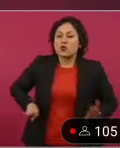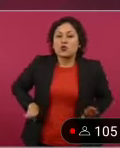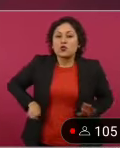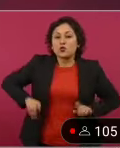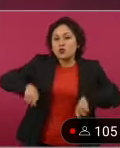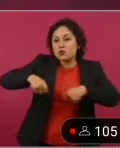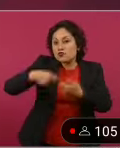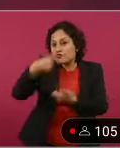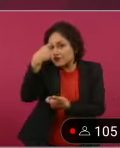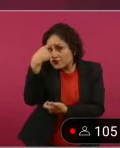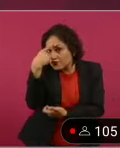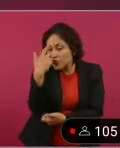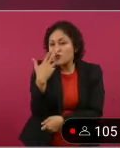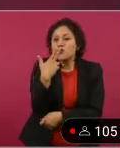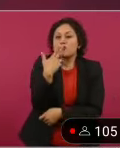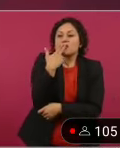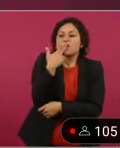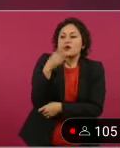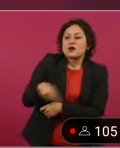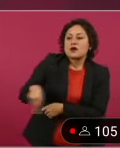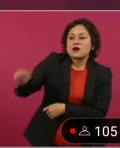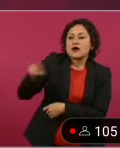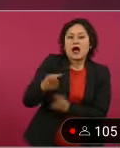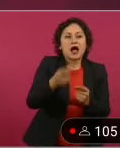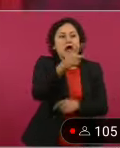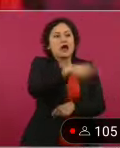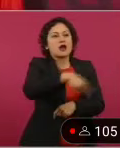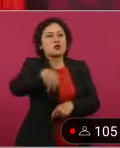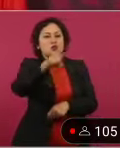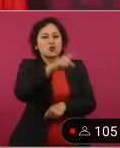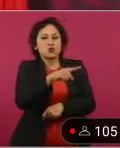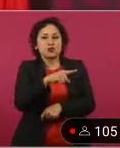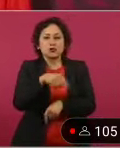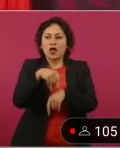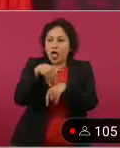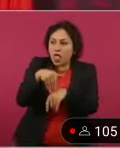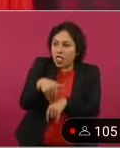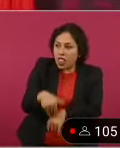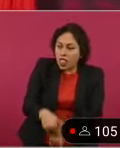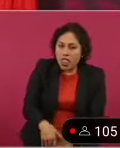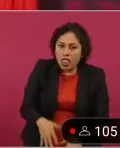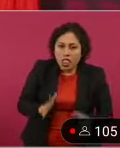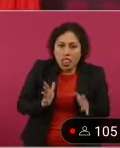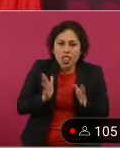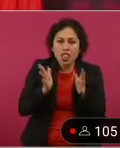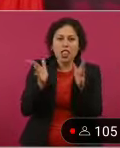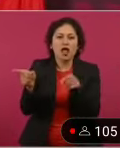muy desinformados, manipulados de la clase media.